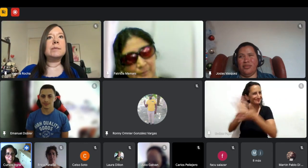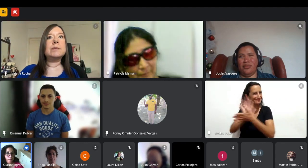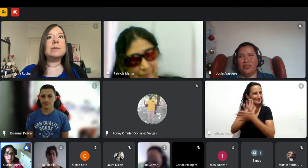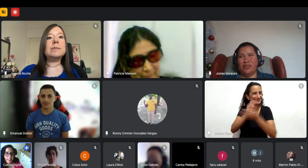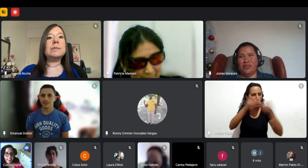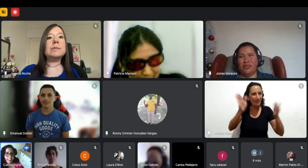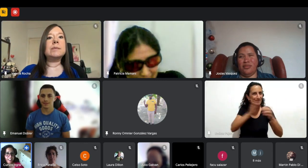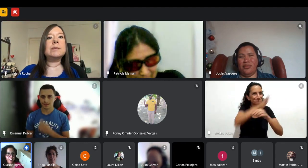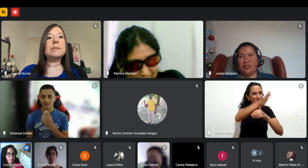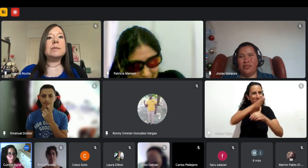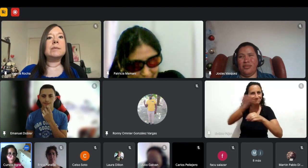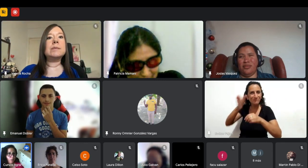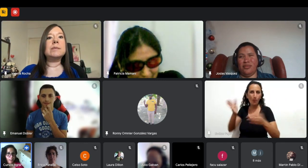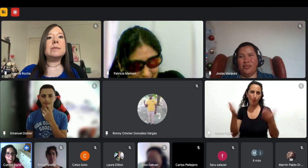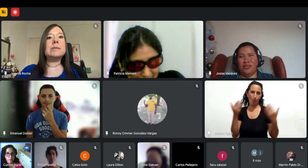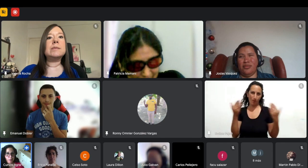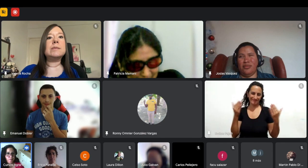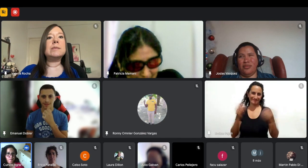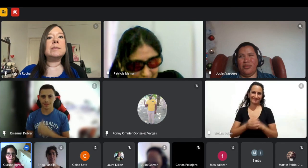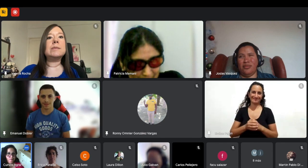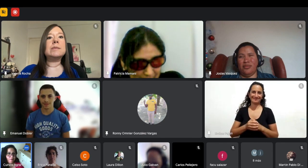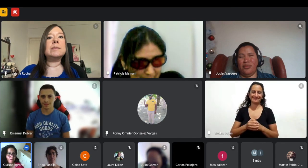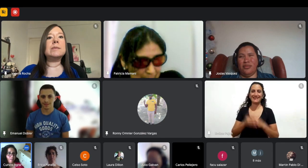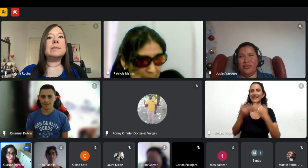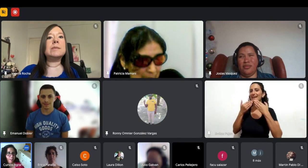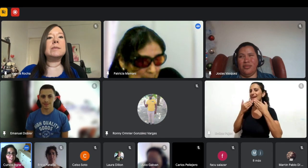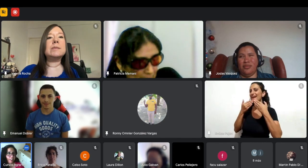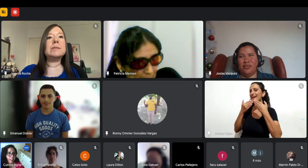gracias patria y gracias por compartir también